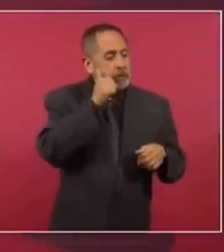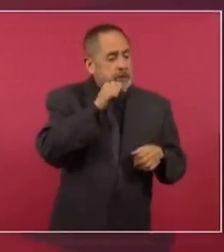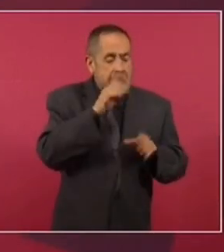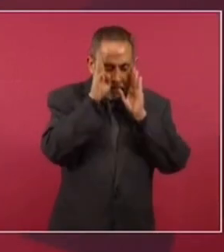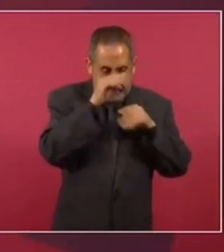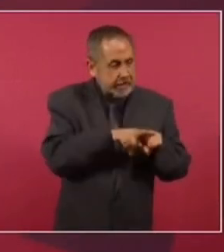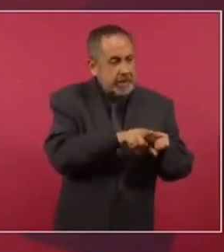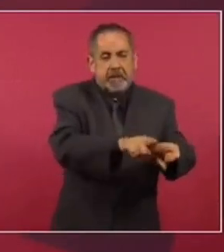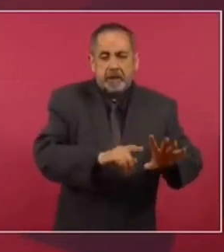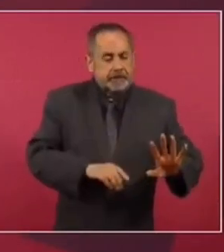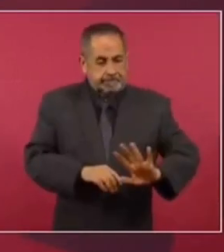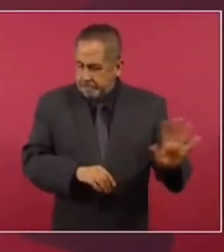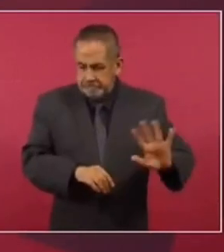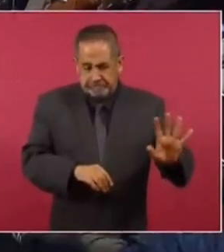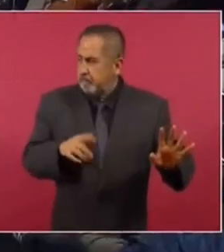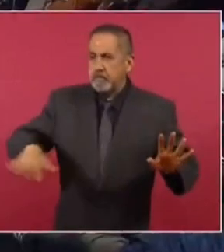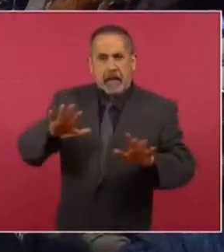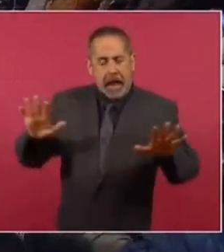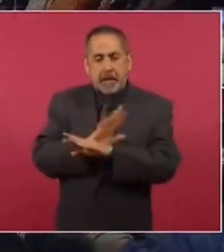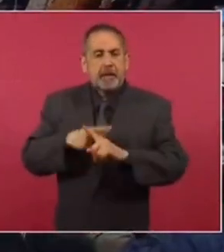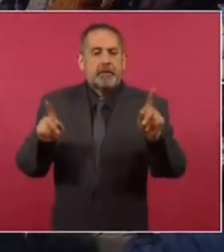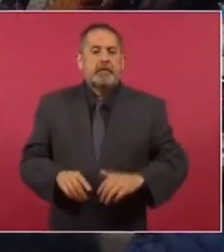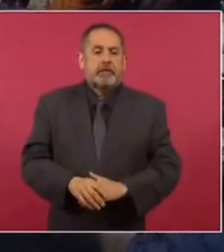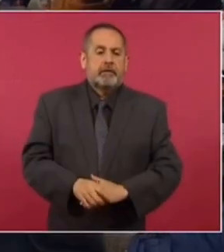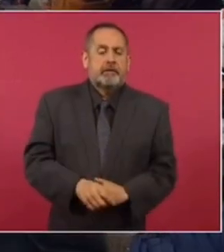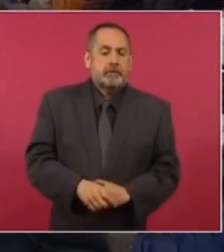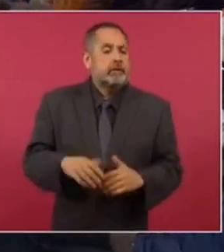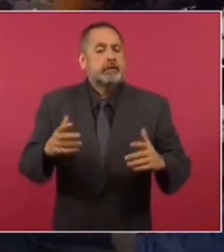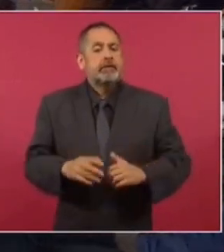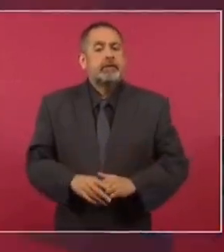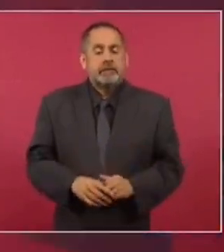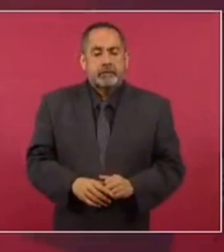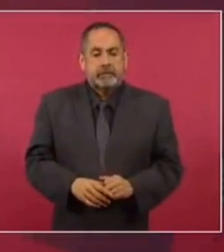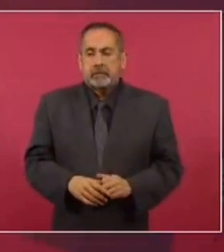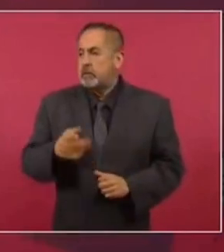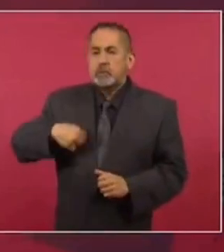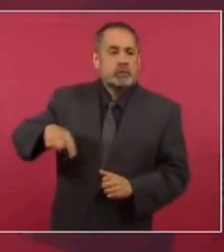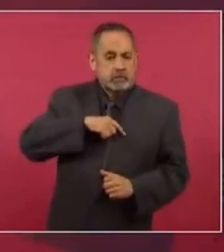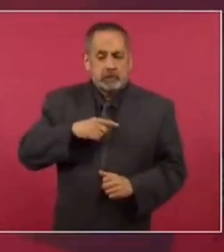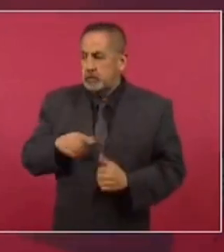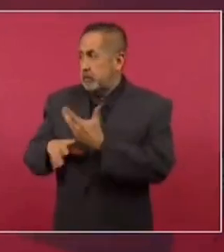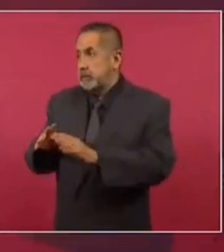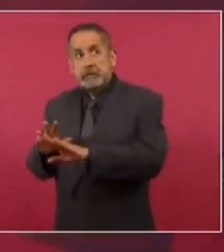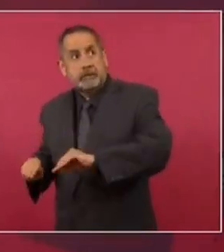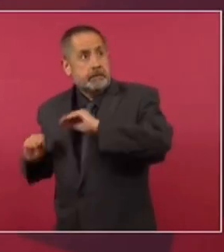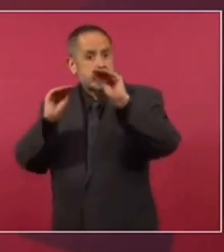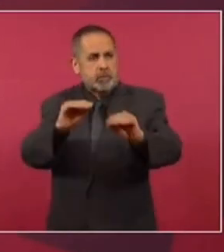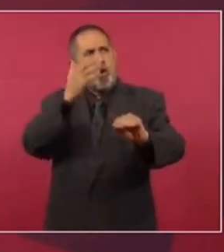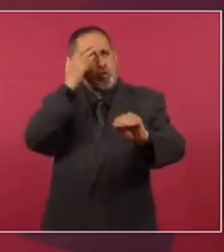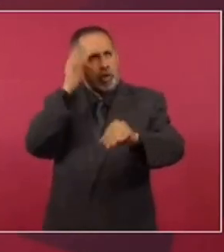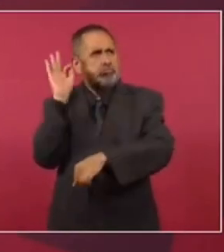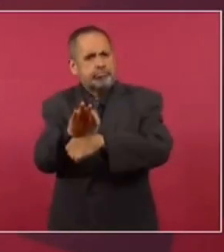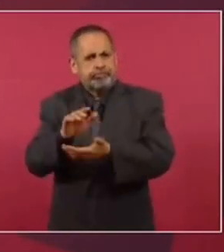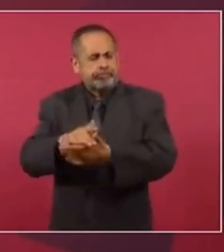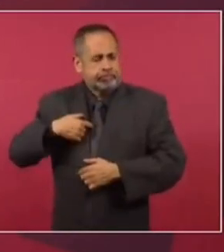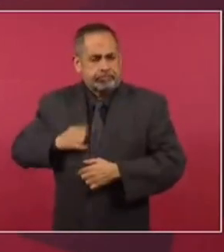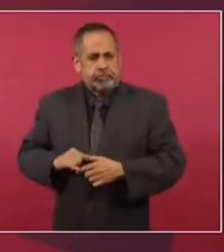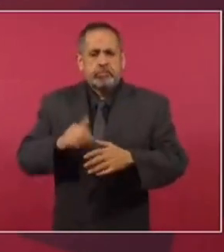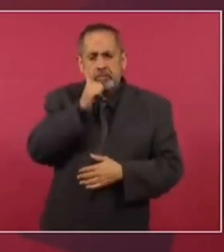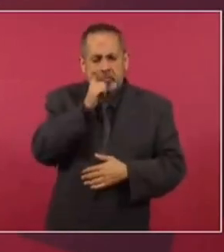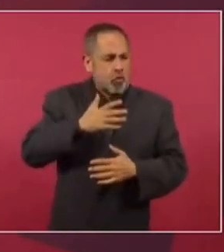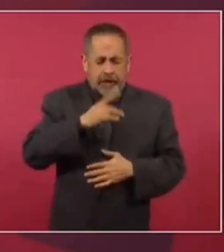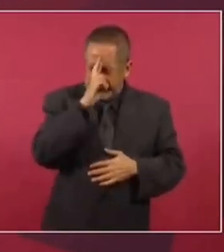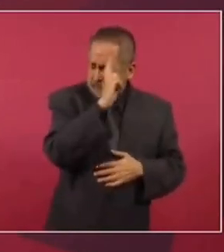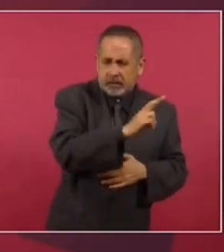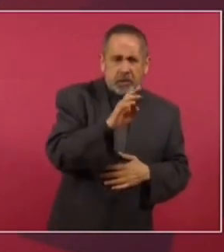siempre, ¿no? Pero ya cambió la situación y que además nuestros paisanos conozcan cuál es nuestra postura. Le tenemos mucho